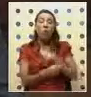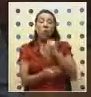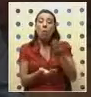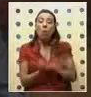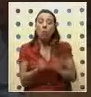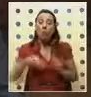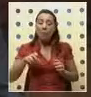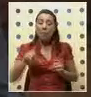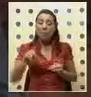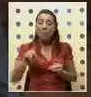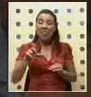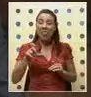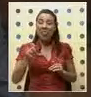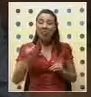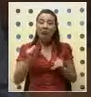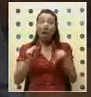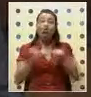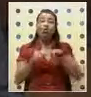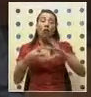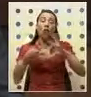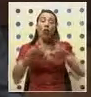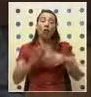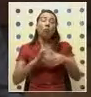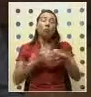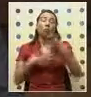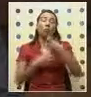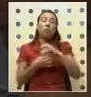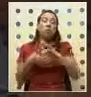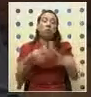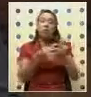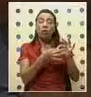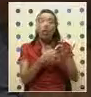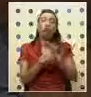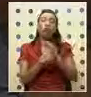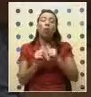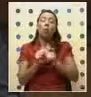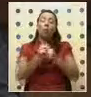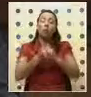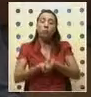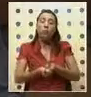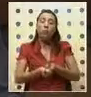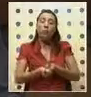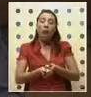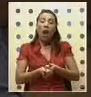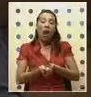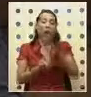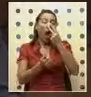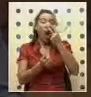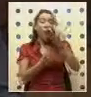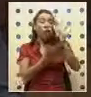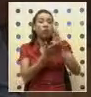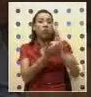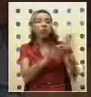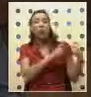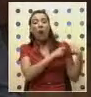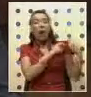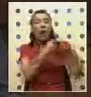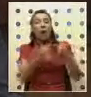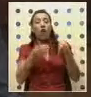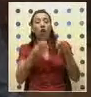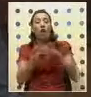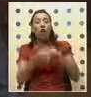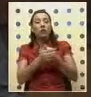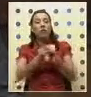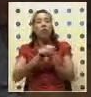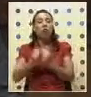Mandela ha asumido al planeta en un sentimiento de orfandad que sólo se podrá superar aferrándose a su legado, a su lucha contra el racismo